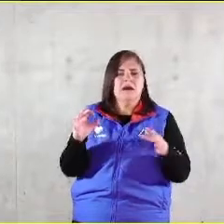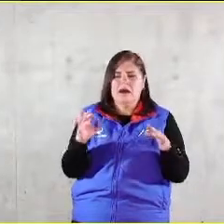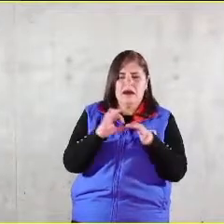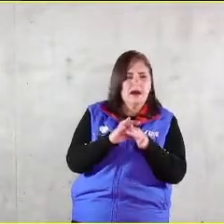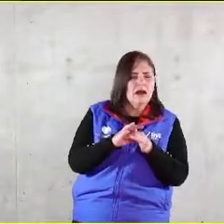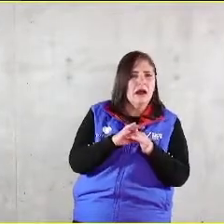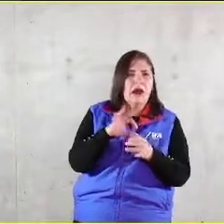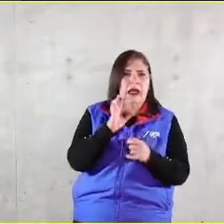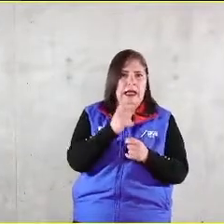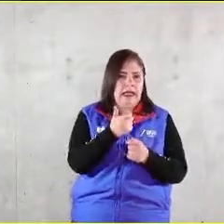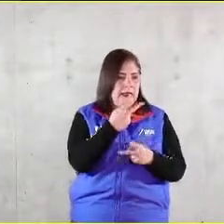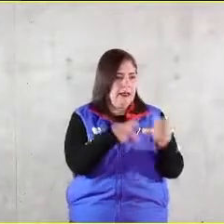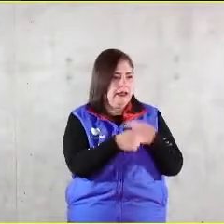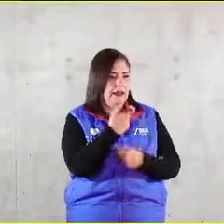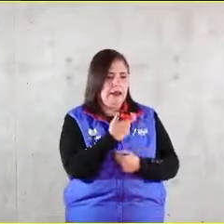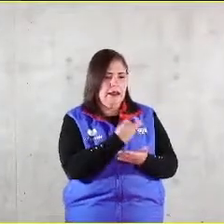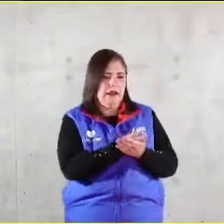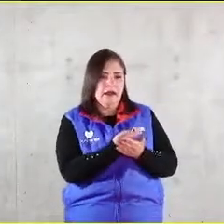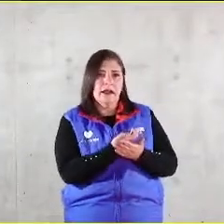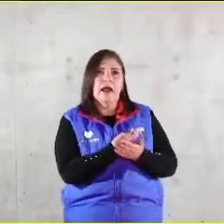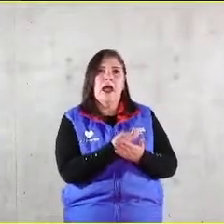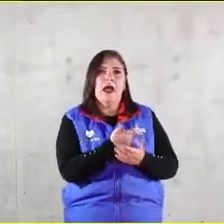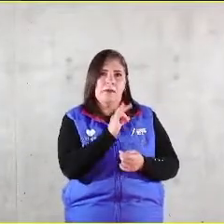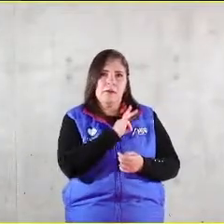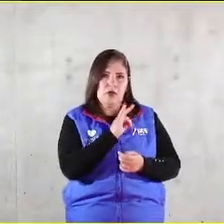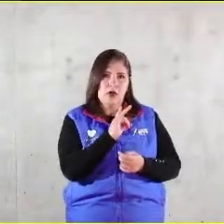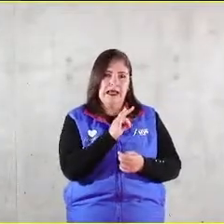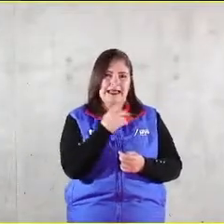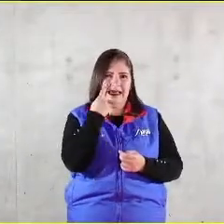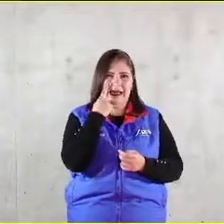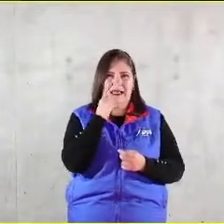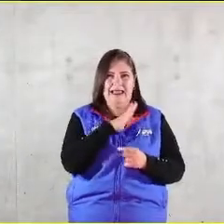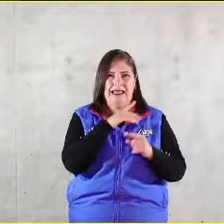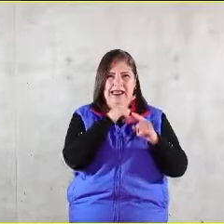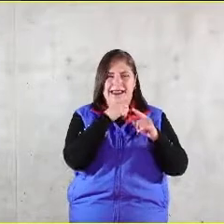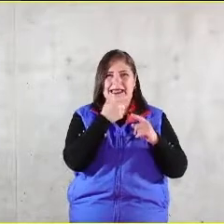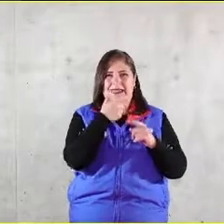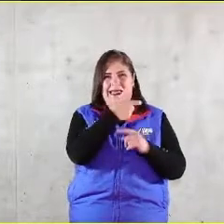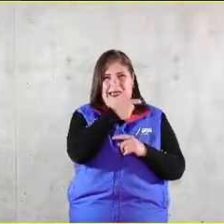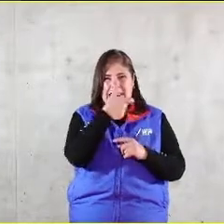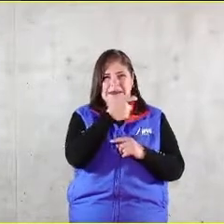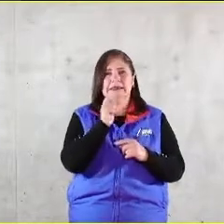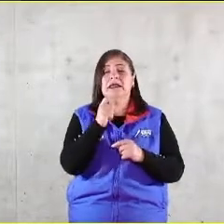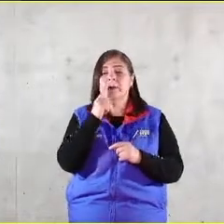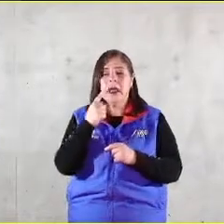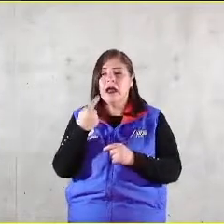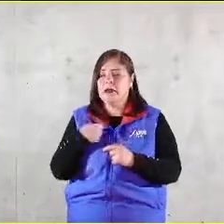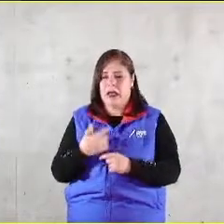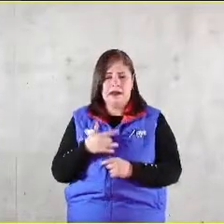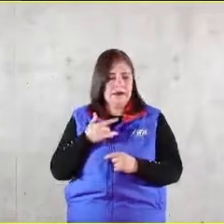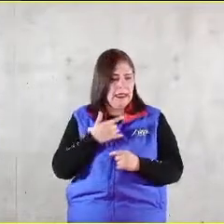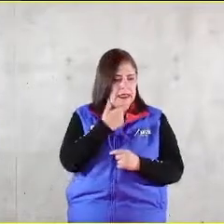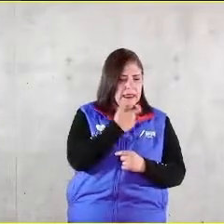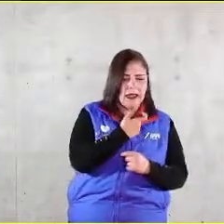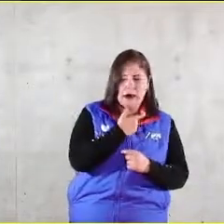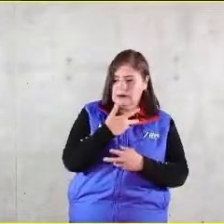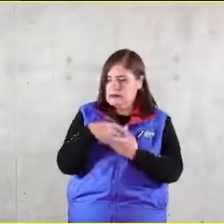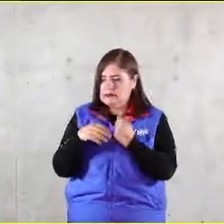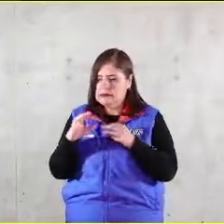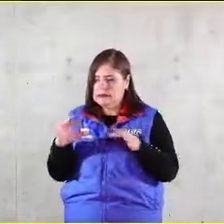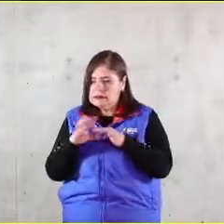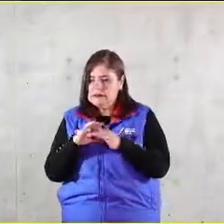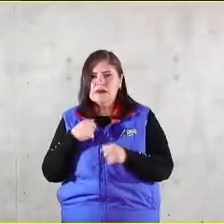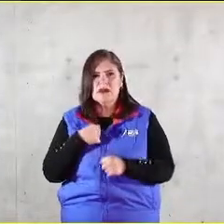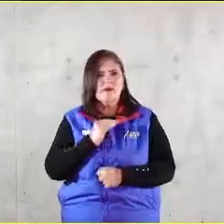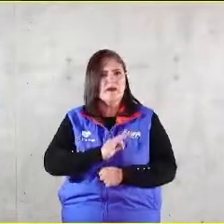entre el ingreso que tienen ustedes aquí en el eje de las X y la percepción de felicidad. Y si ustedes